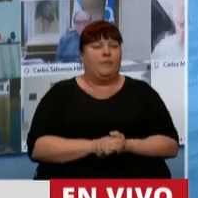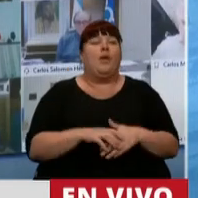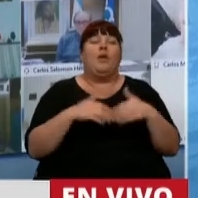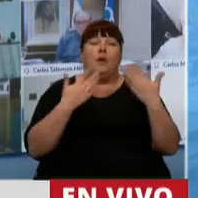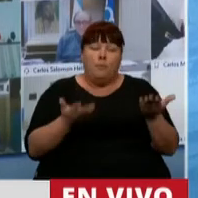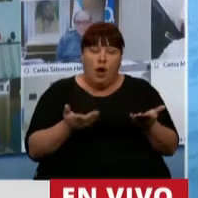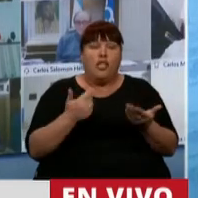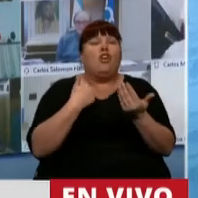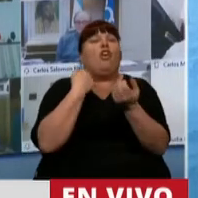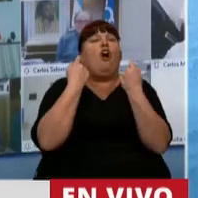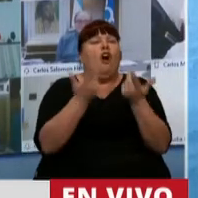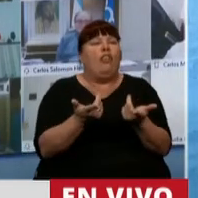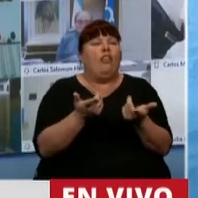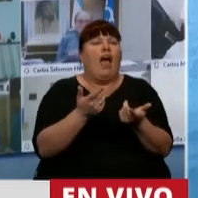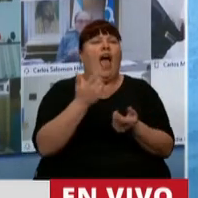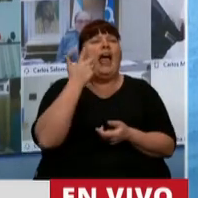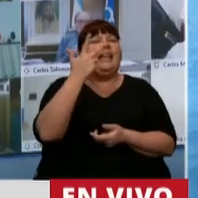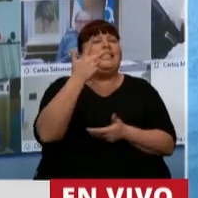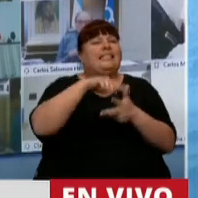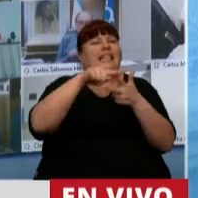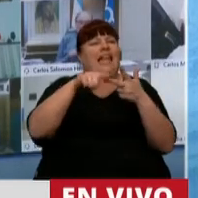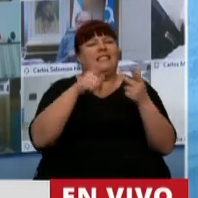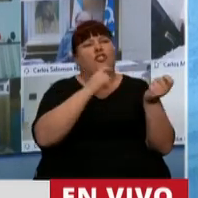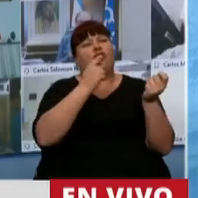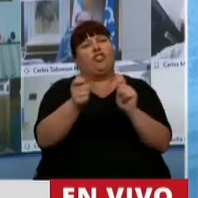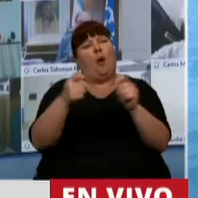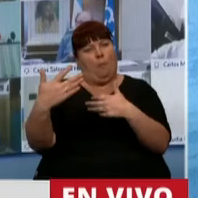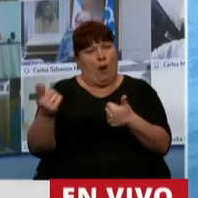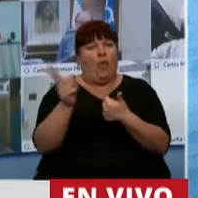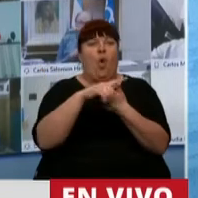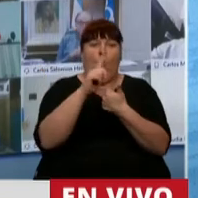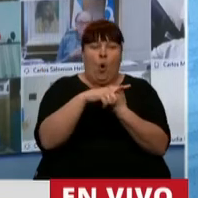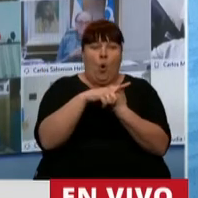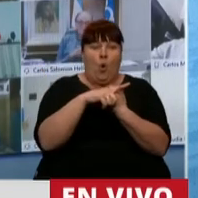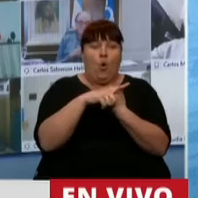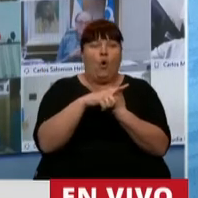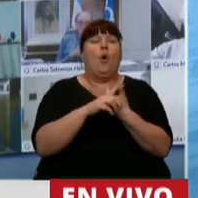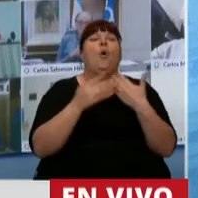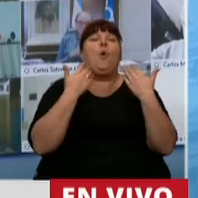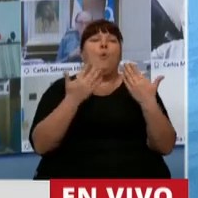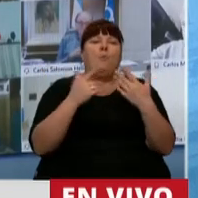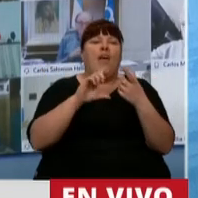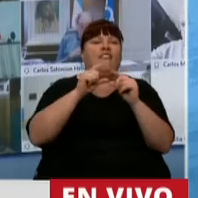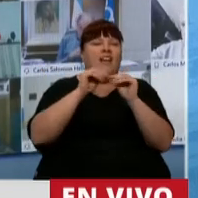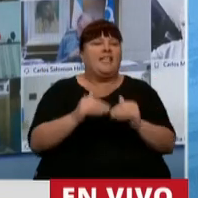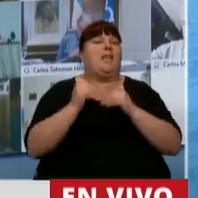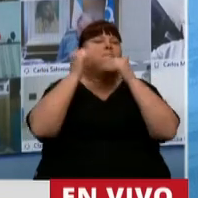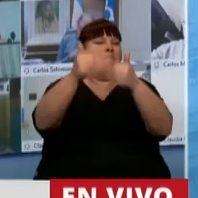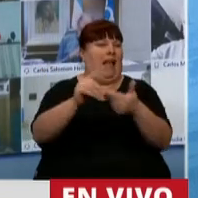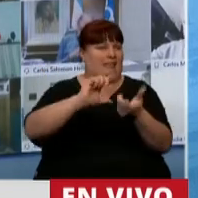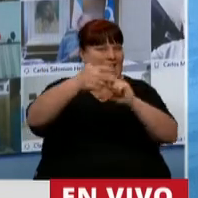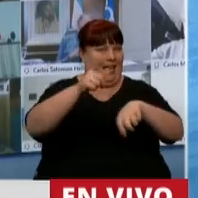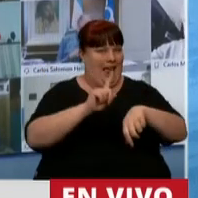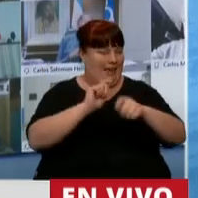eso se ofrecen tres grandes alternativas. Por un lado que se pueda reprogramar ese viaje